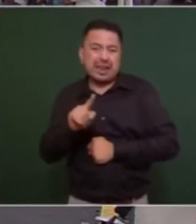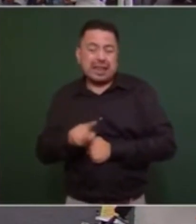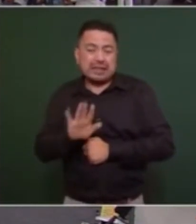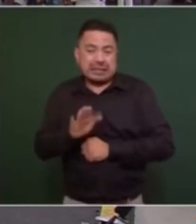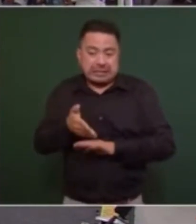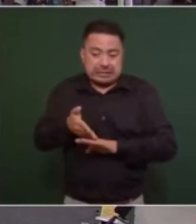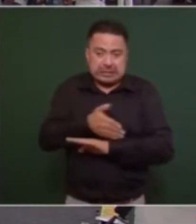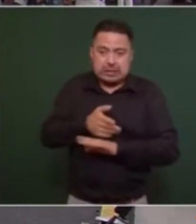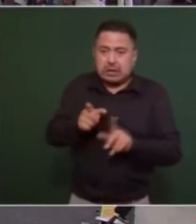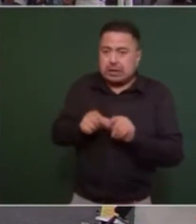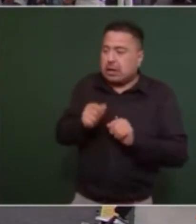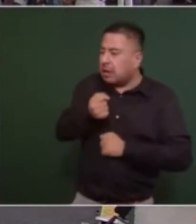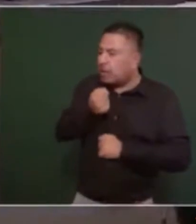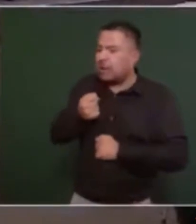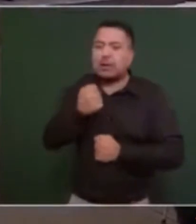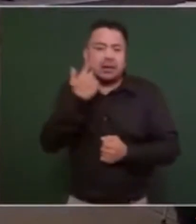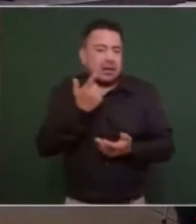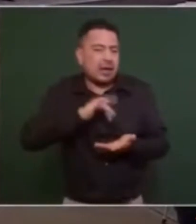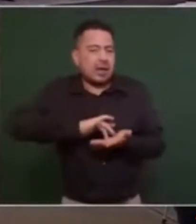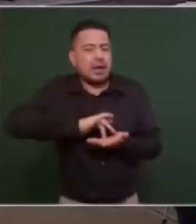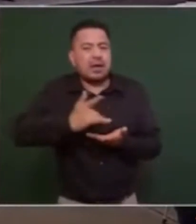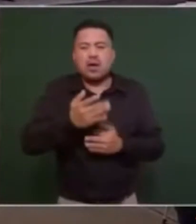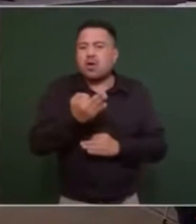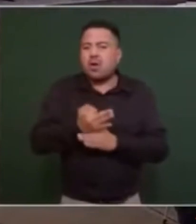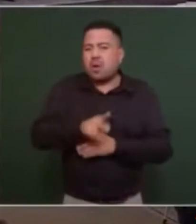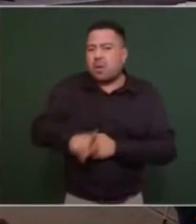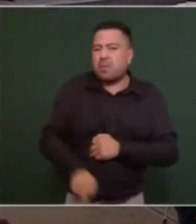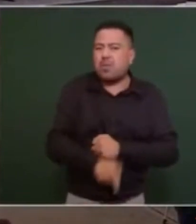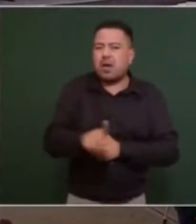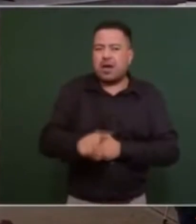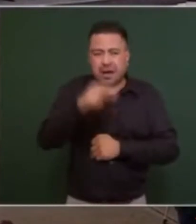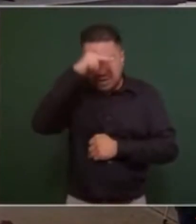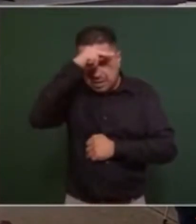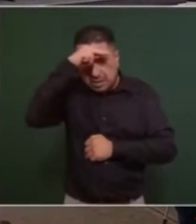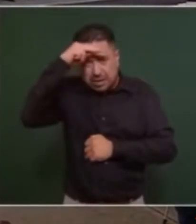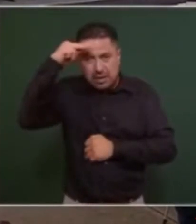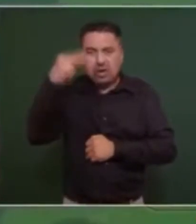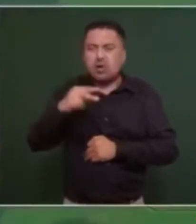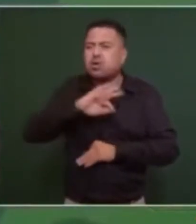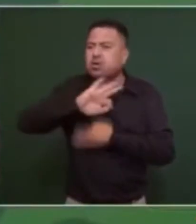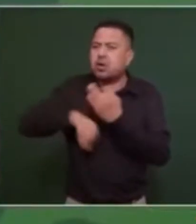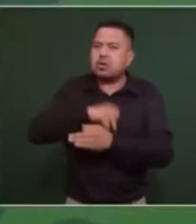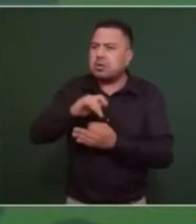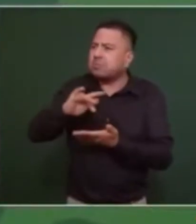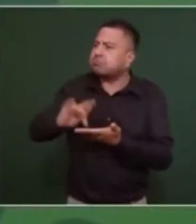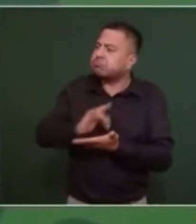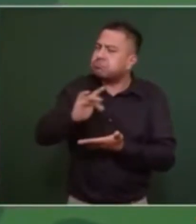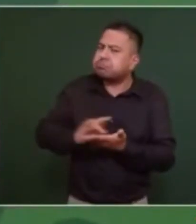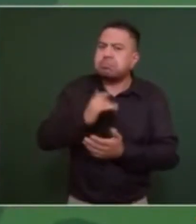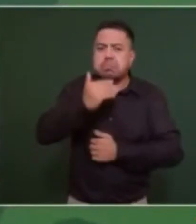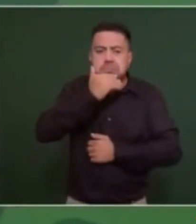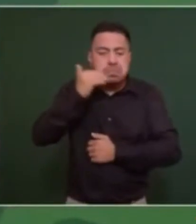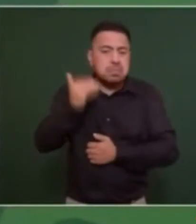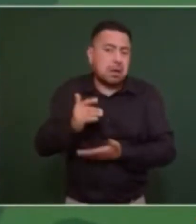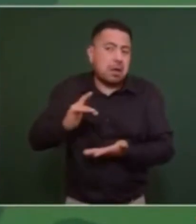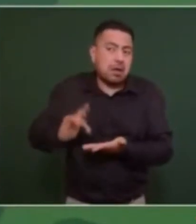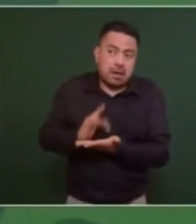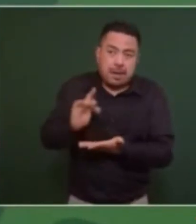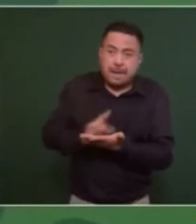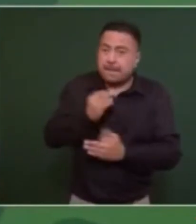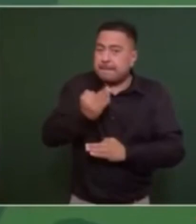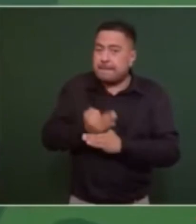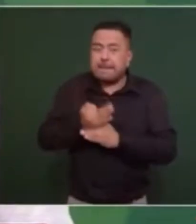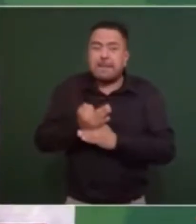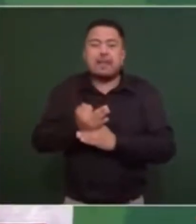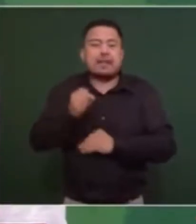la palabra, solamente agradecer al pueblo de México por su solidaridad. Hemos recibido apoyo de